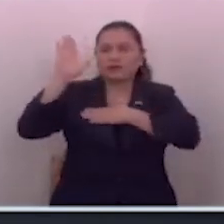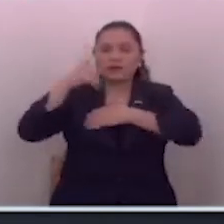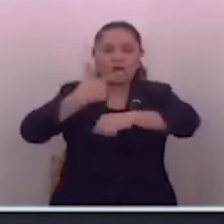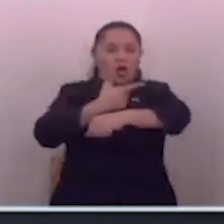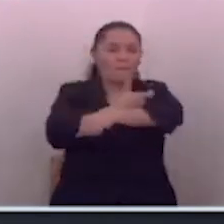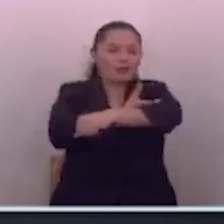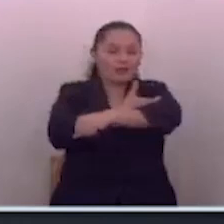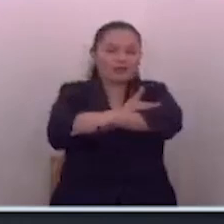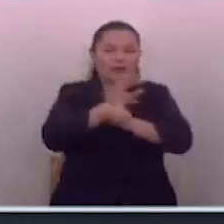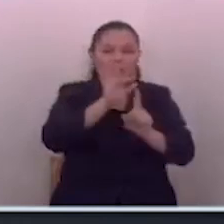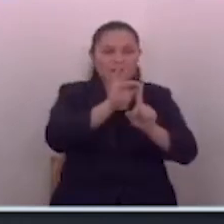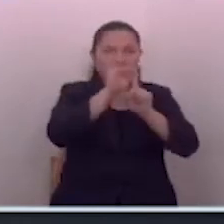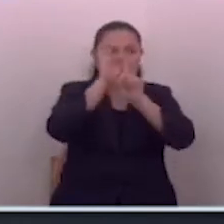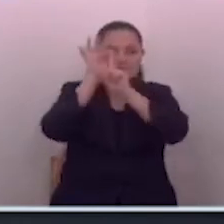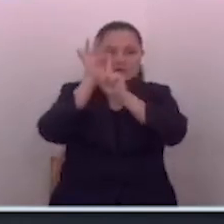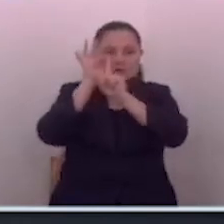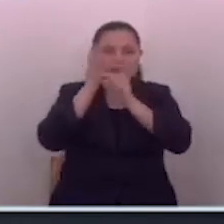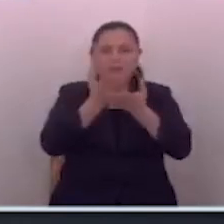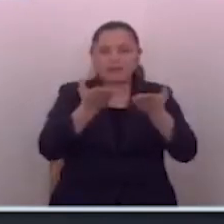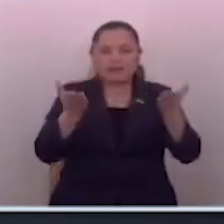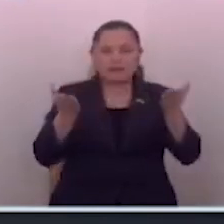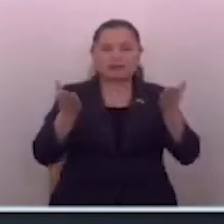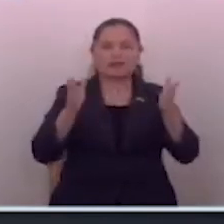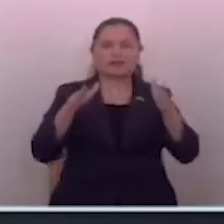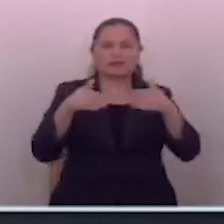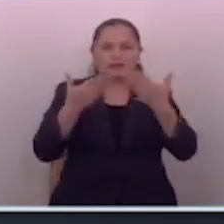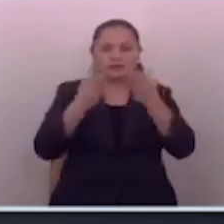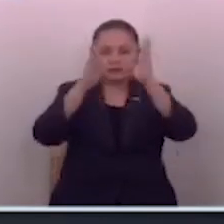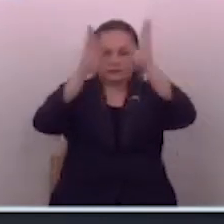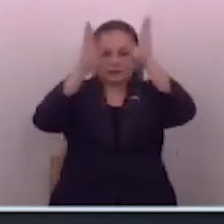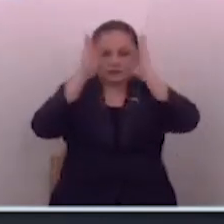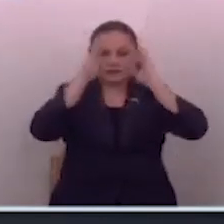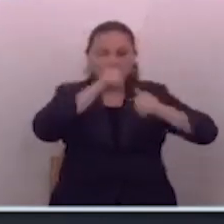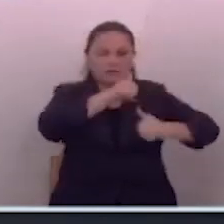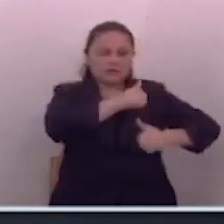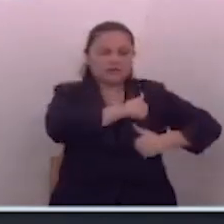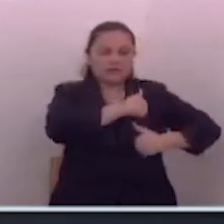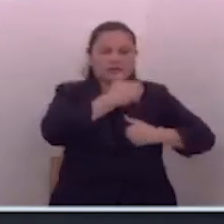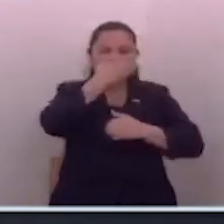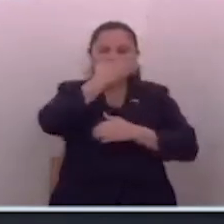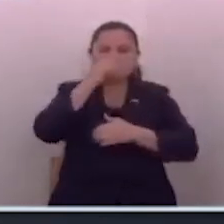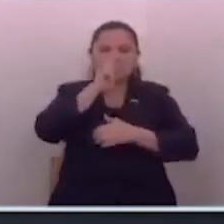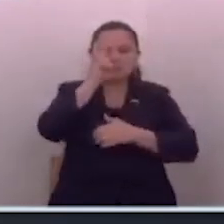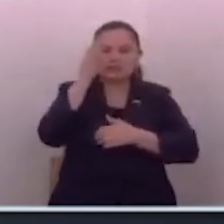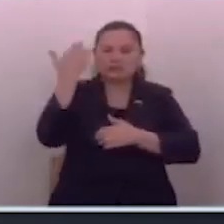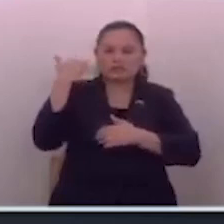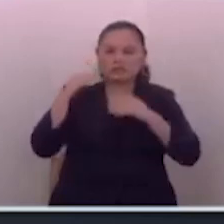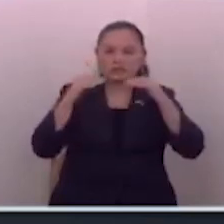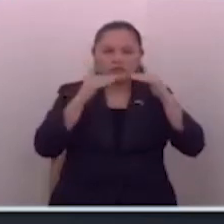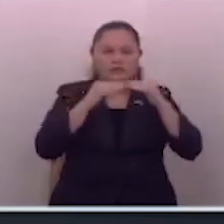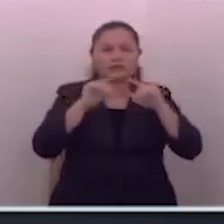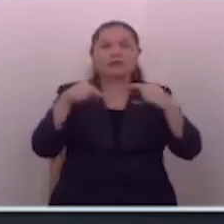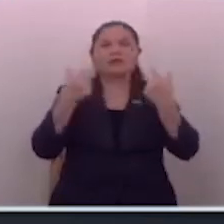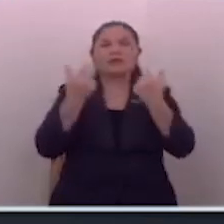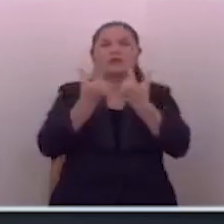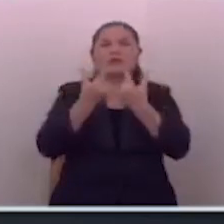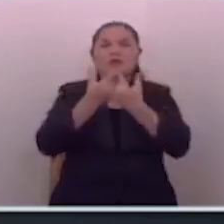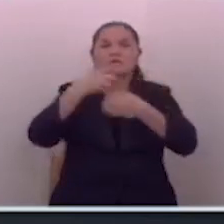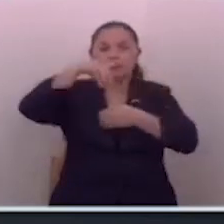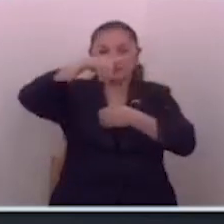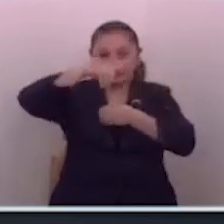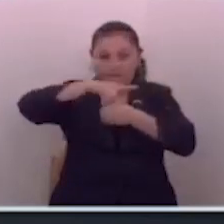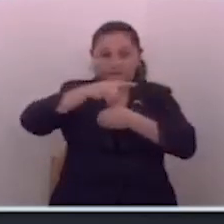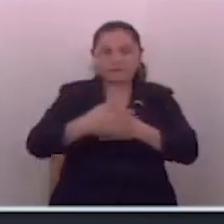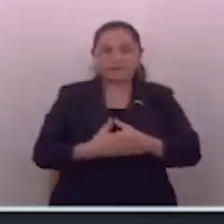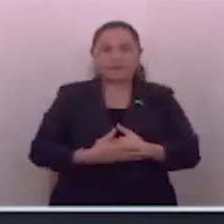especializado para atender a los veteranos y para atender también al sector de lisiados,